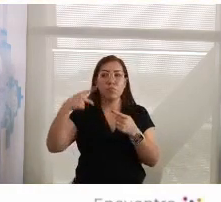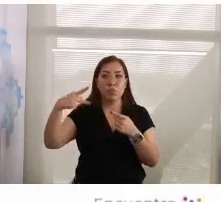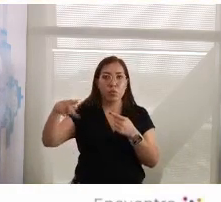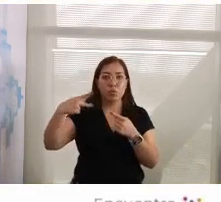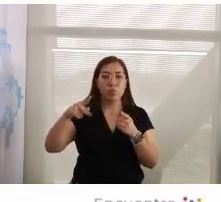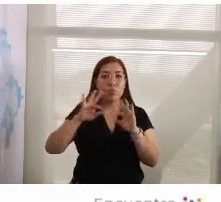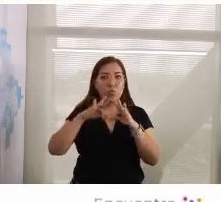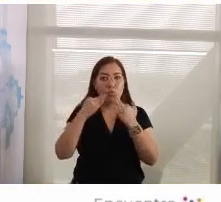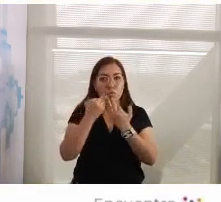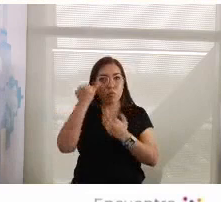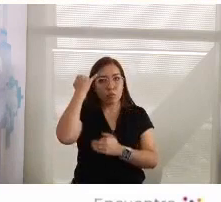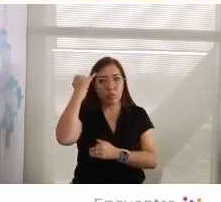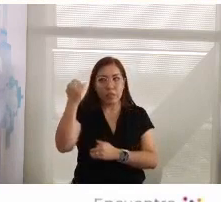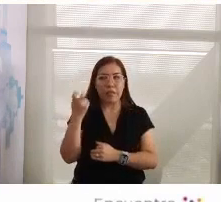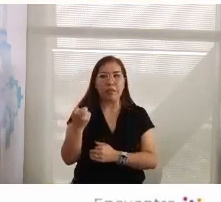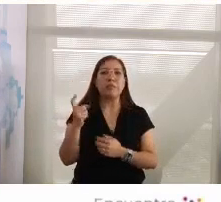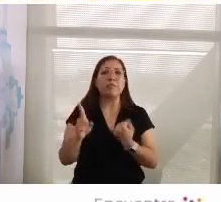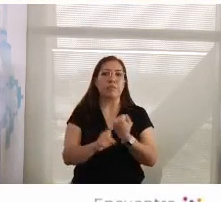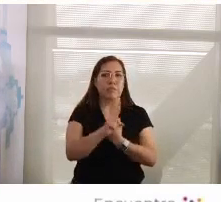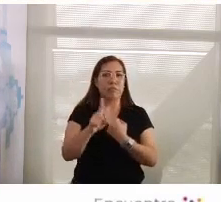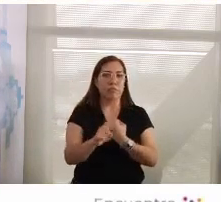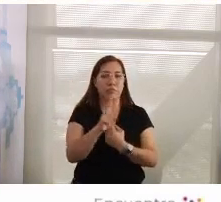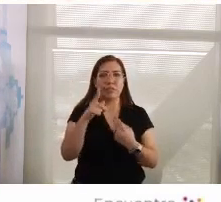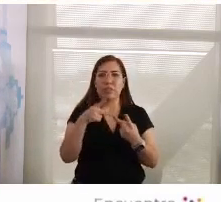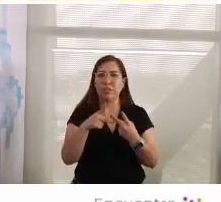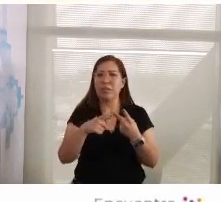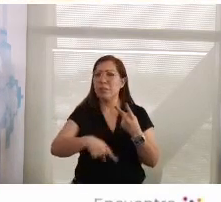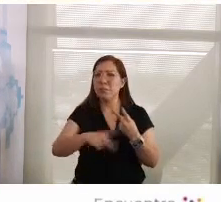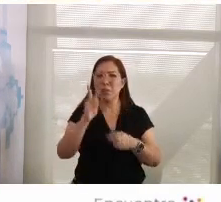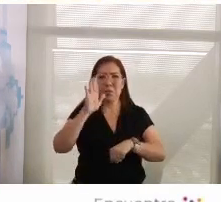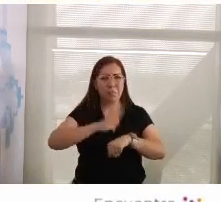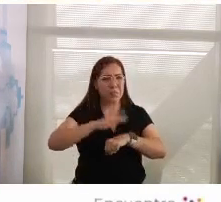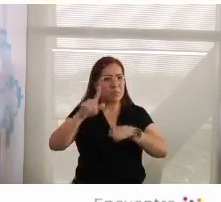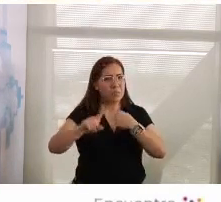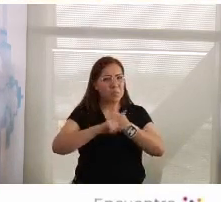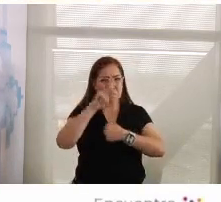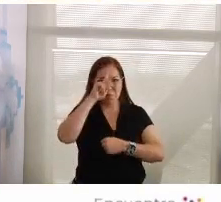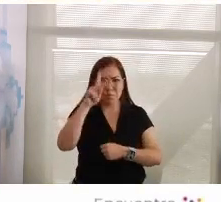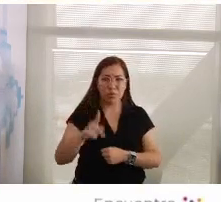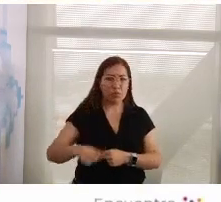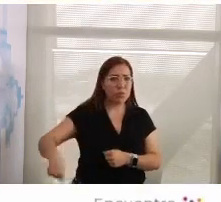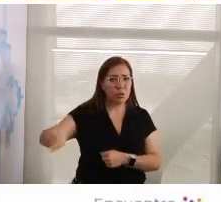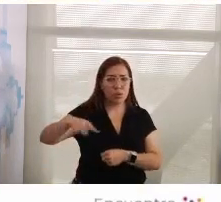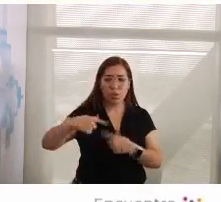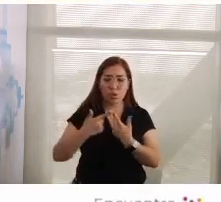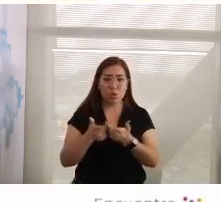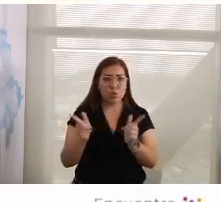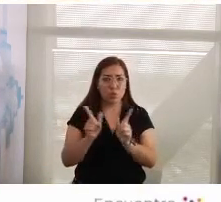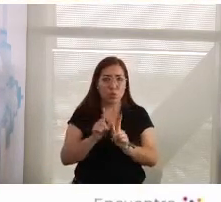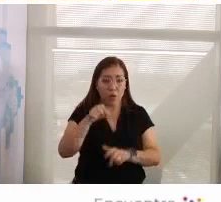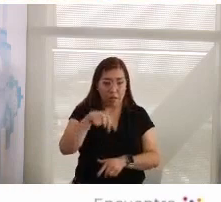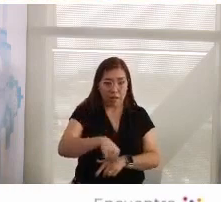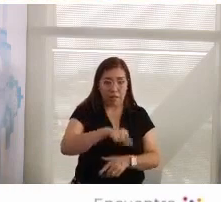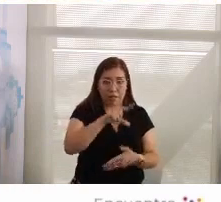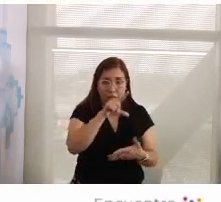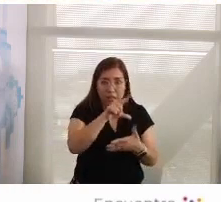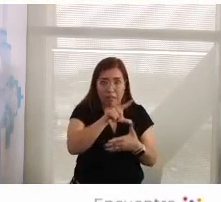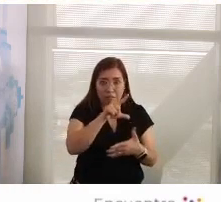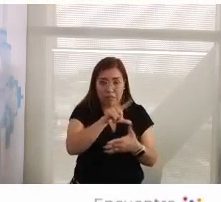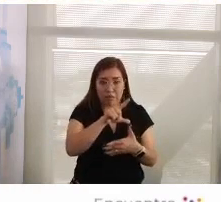es un problema, pero el principal problema de los partidos contemporáneos, al menos en América Latina,